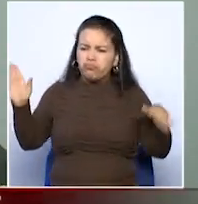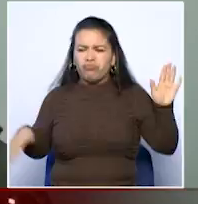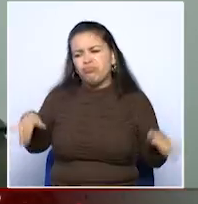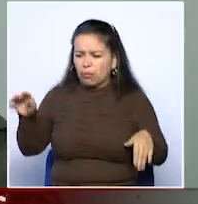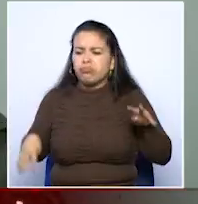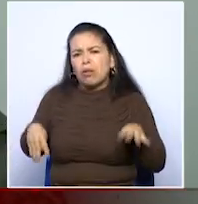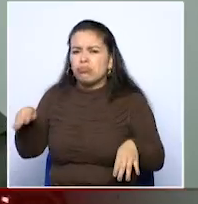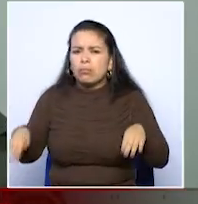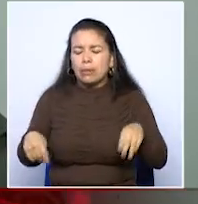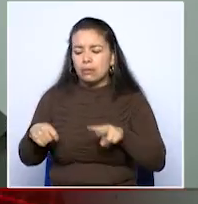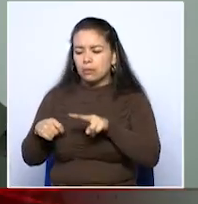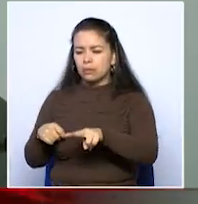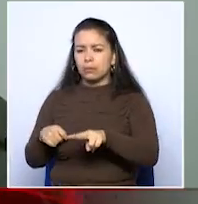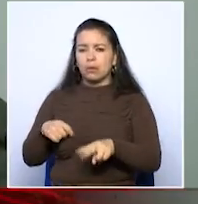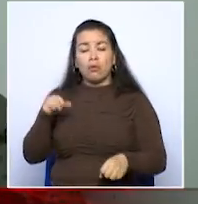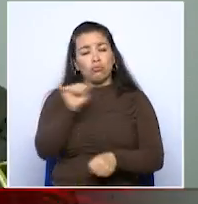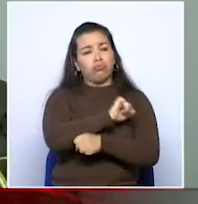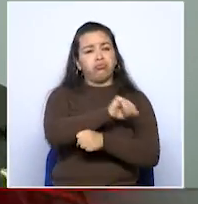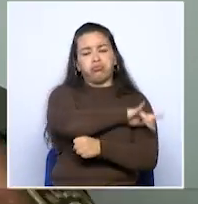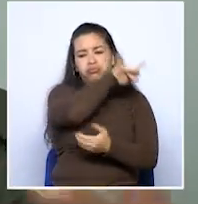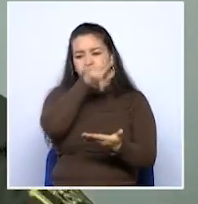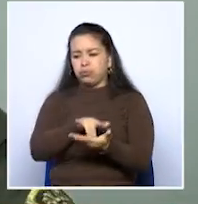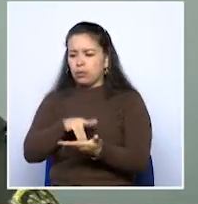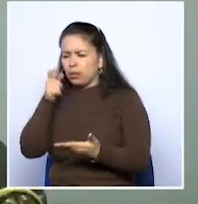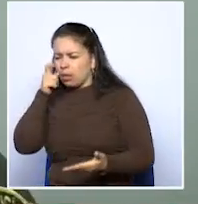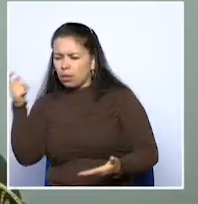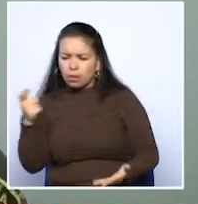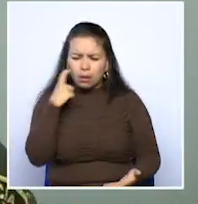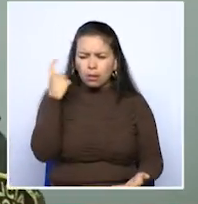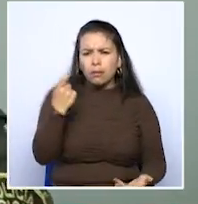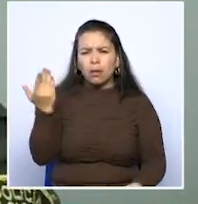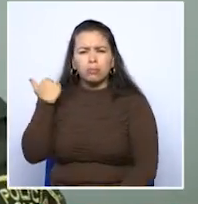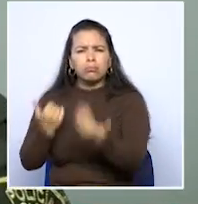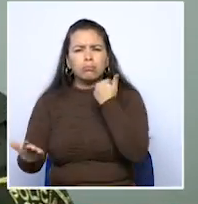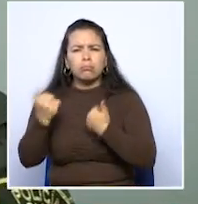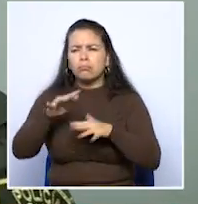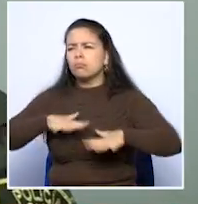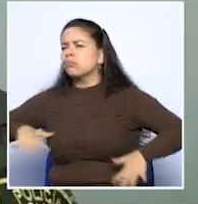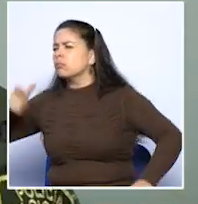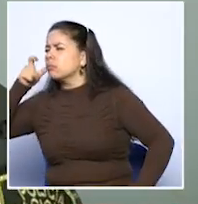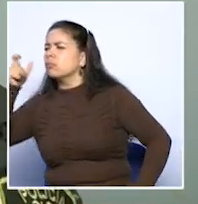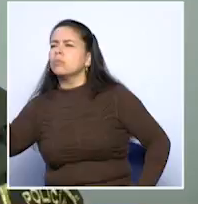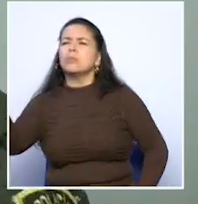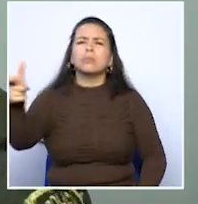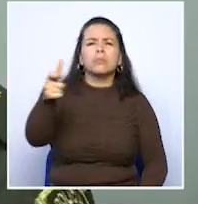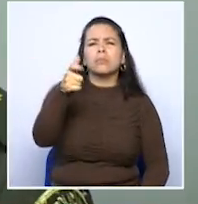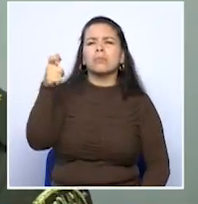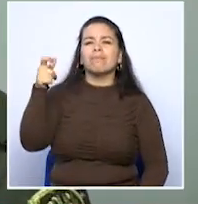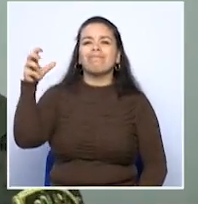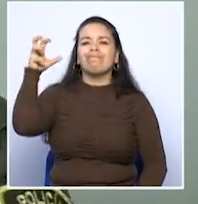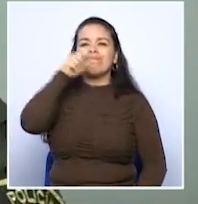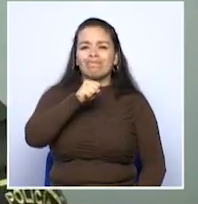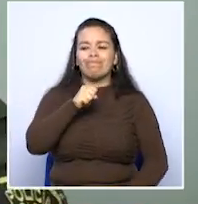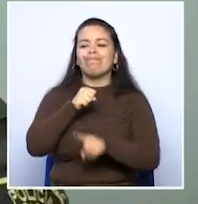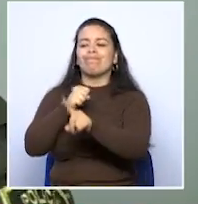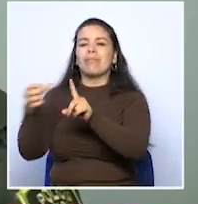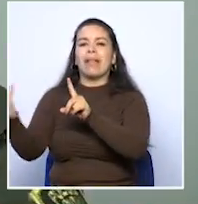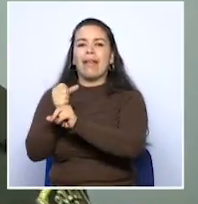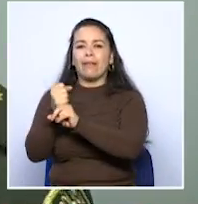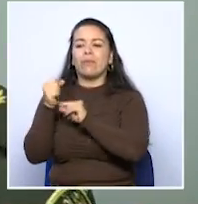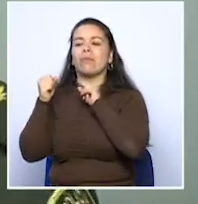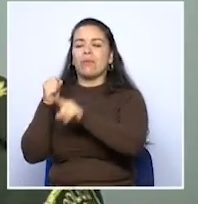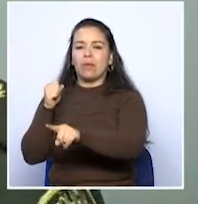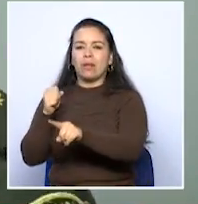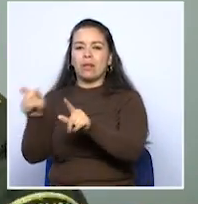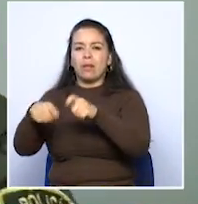Las patrullas del municipio de Quimbaya hacen un rastreo, hacen un barrido de todo el sector y se encuentran con una bolsa